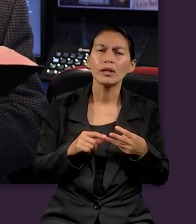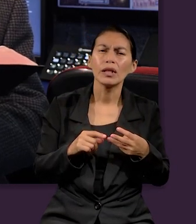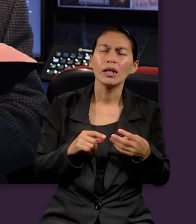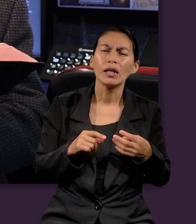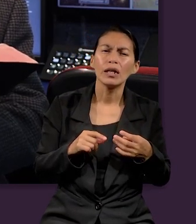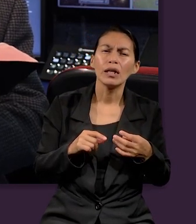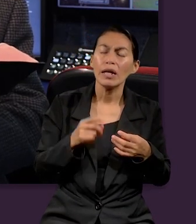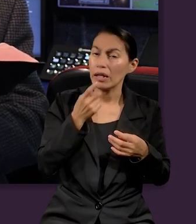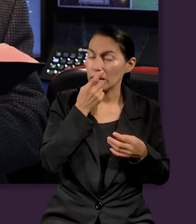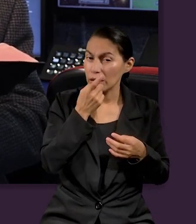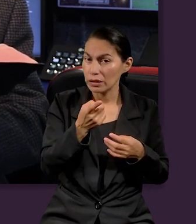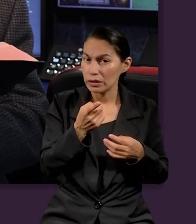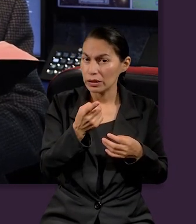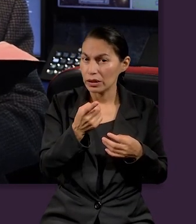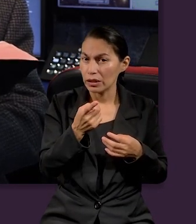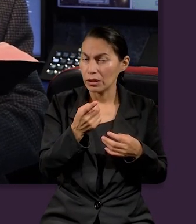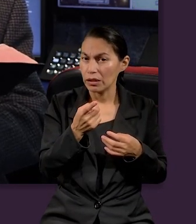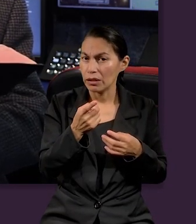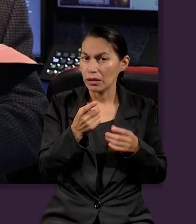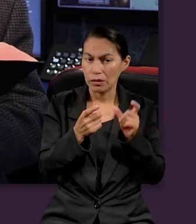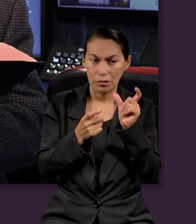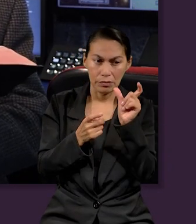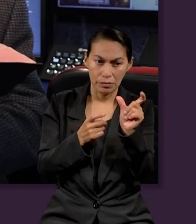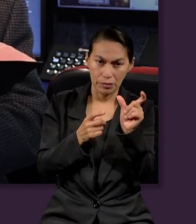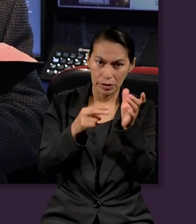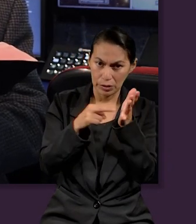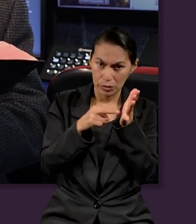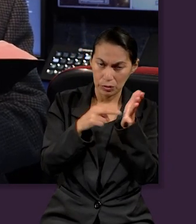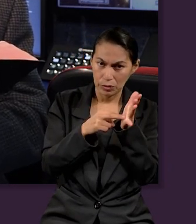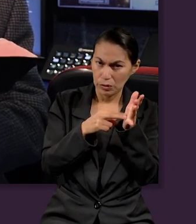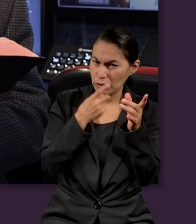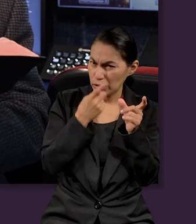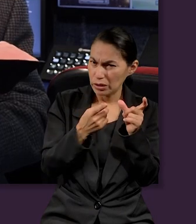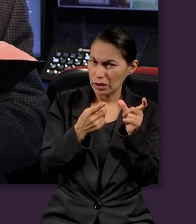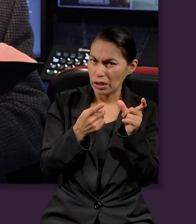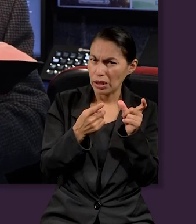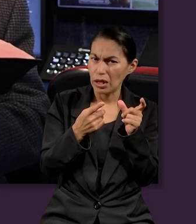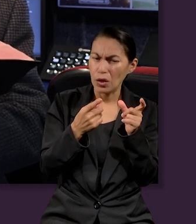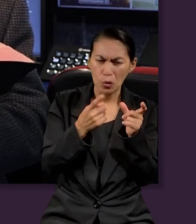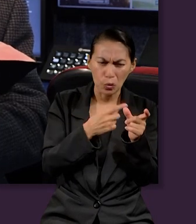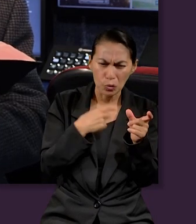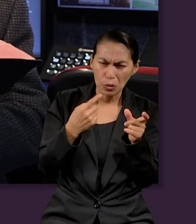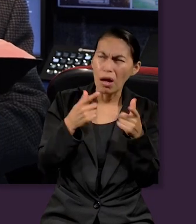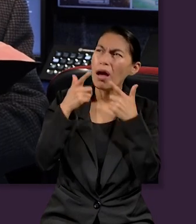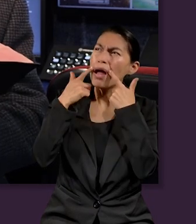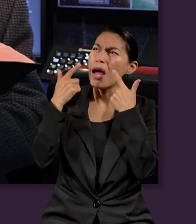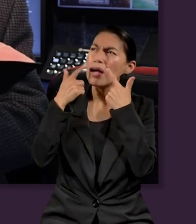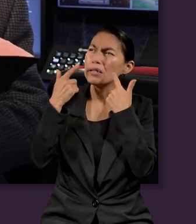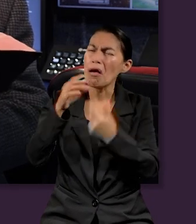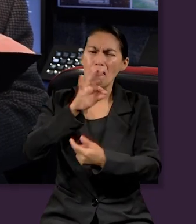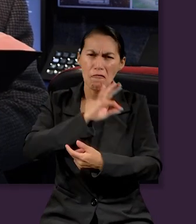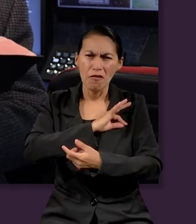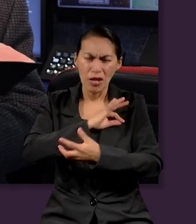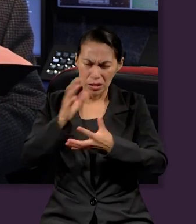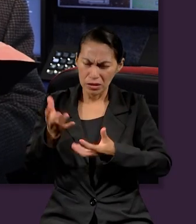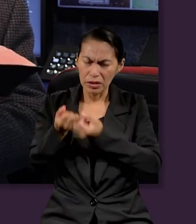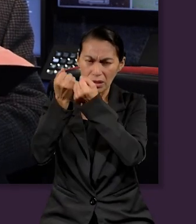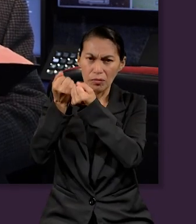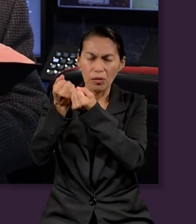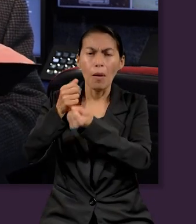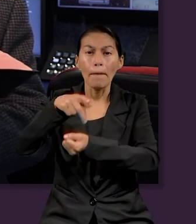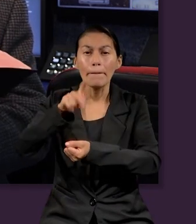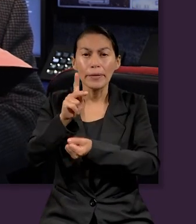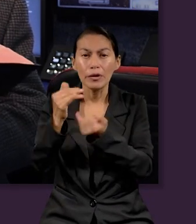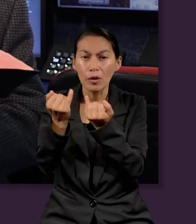Así pues, otra interpretación nos indica que este pasaje puede referirse a que no solamente